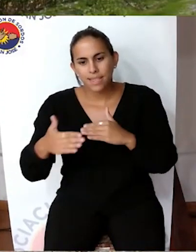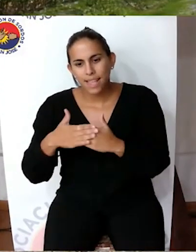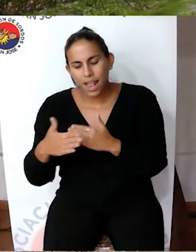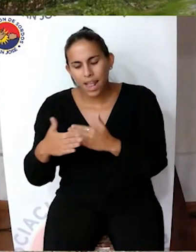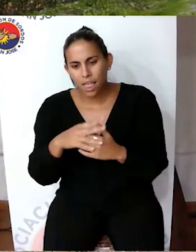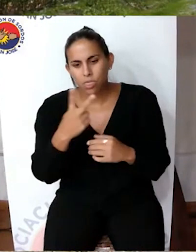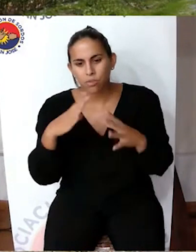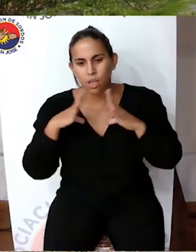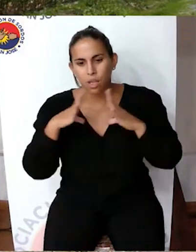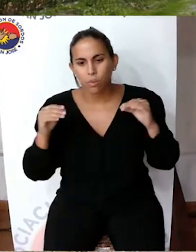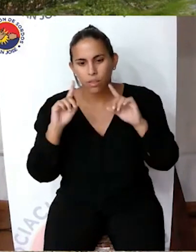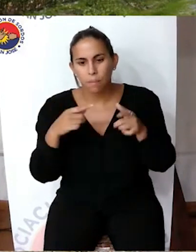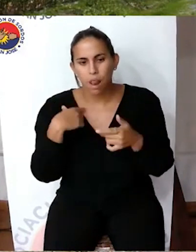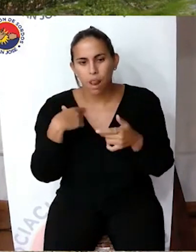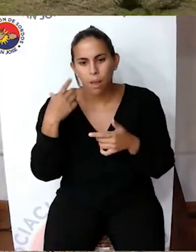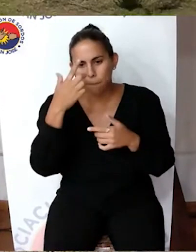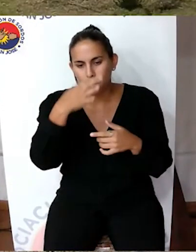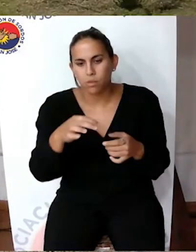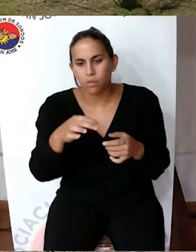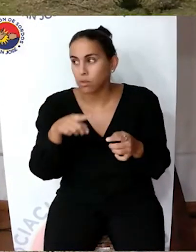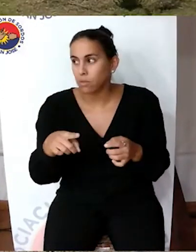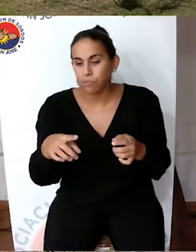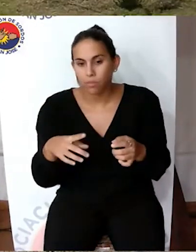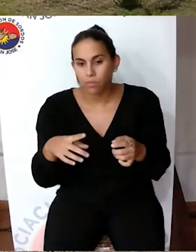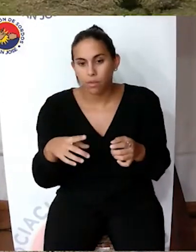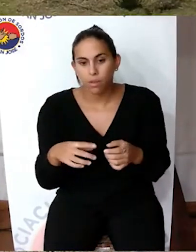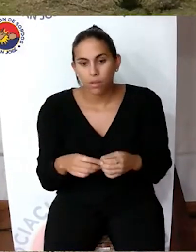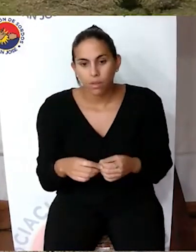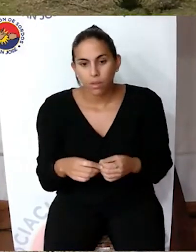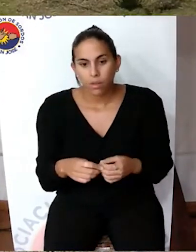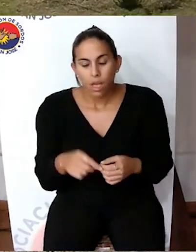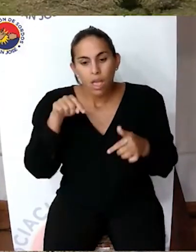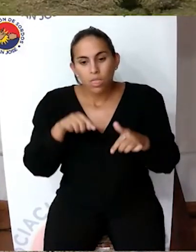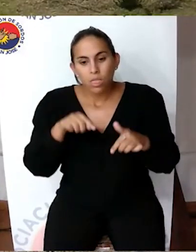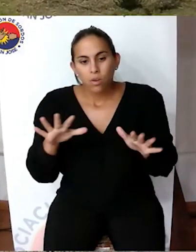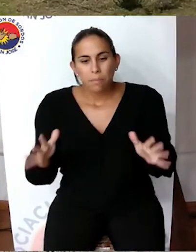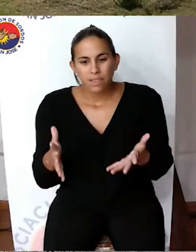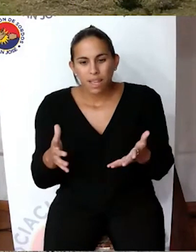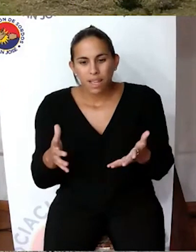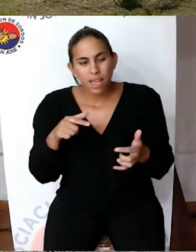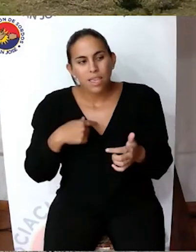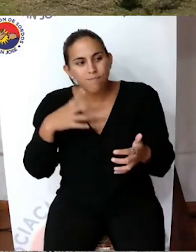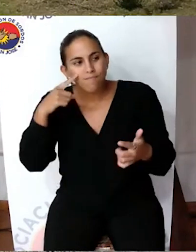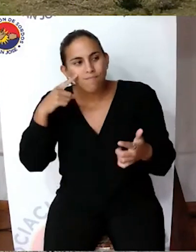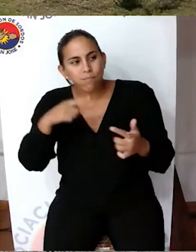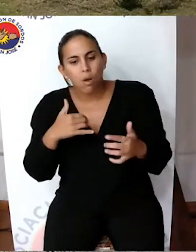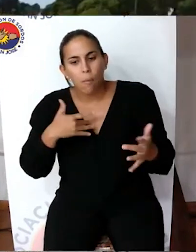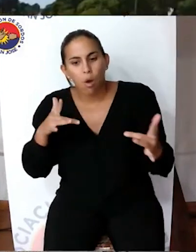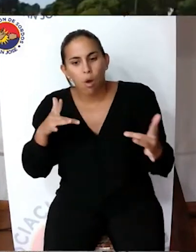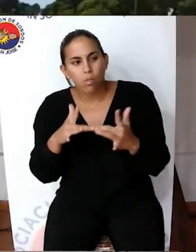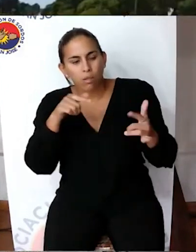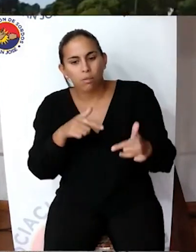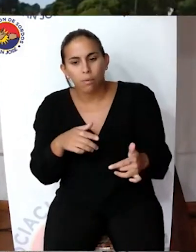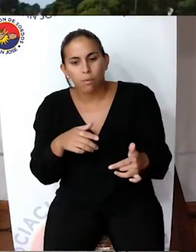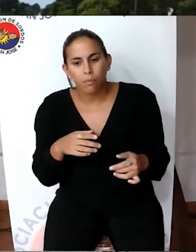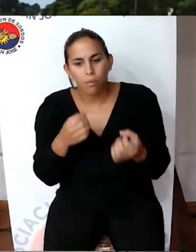zona y a las poblaciones distribuidas en toda la ruralidad. Esto hace que estén muy expuestos al contacto con plaguicidas